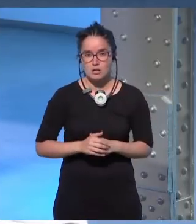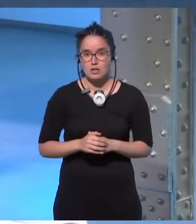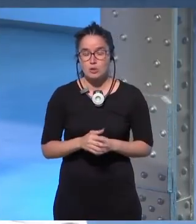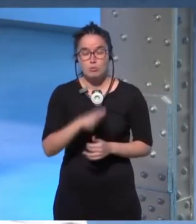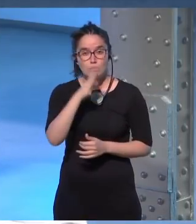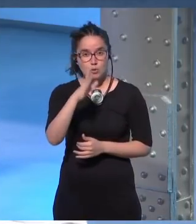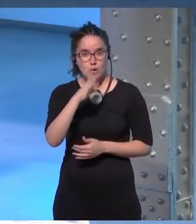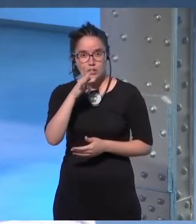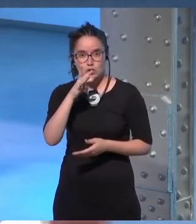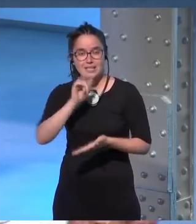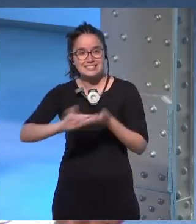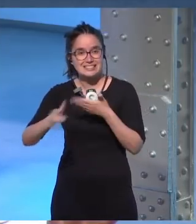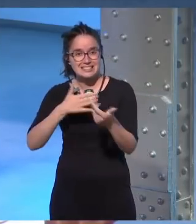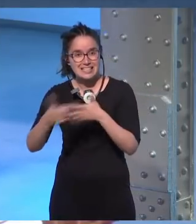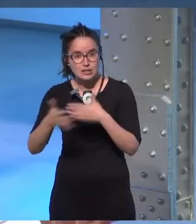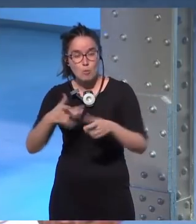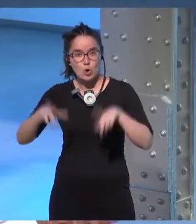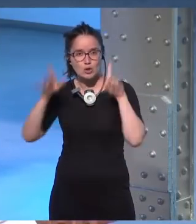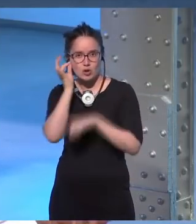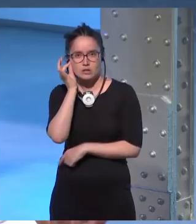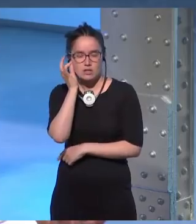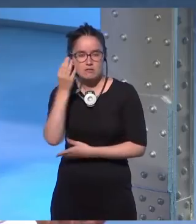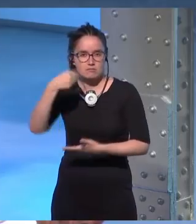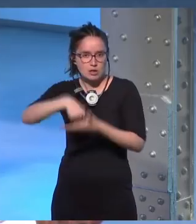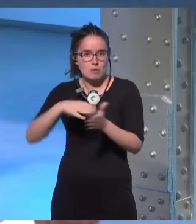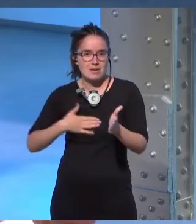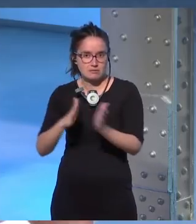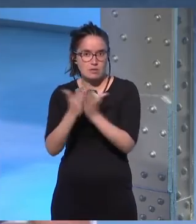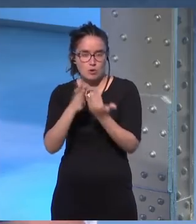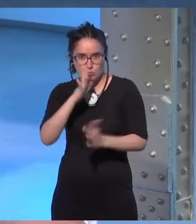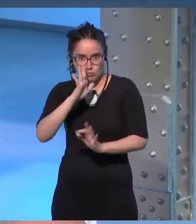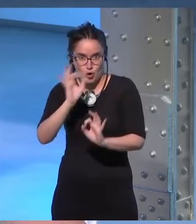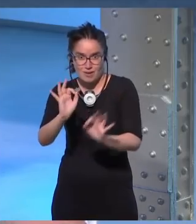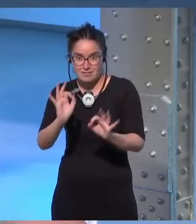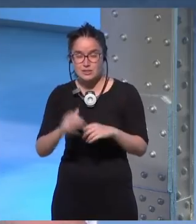Y por eso he escrito algunas de las protagonistas que he escrito en mis novelas, por cierto.